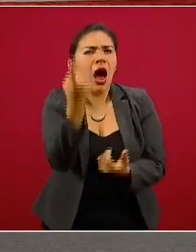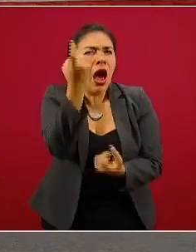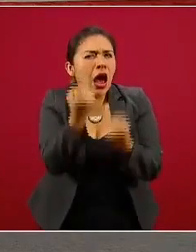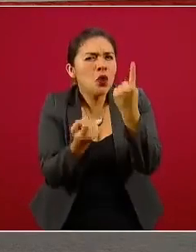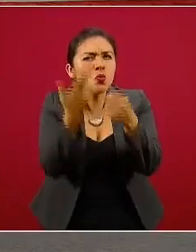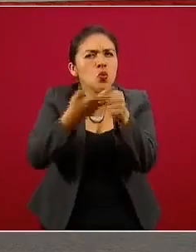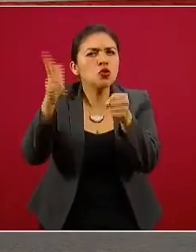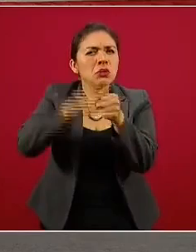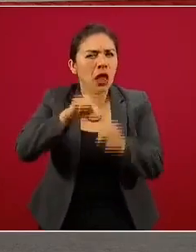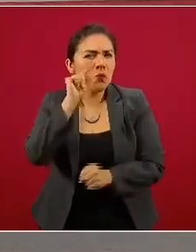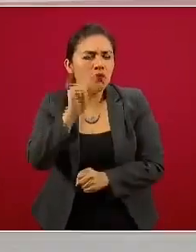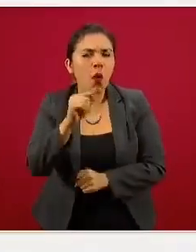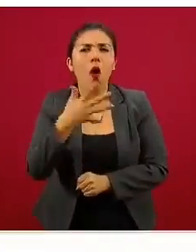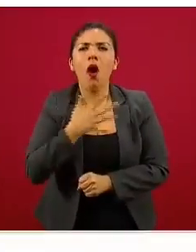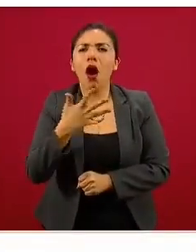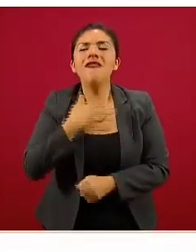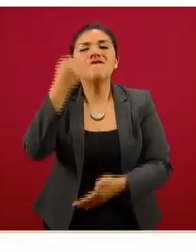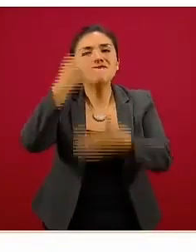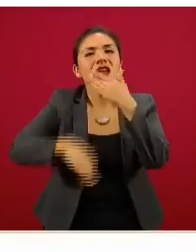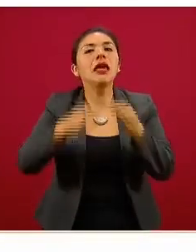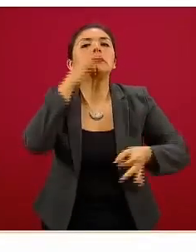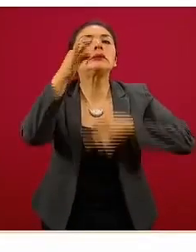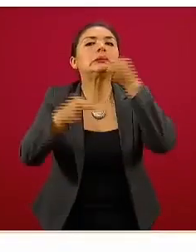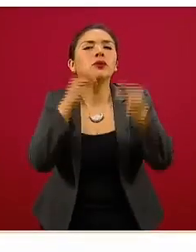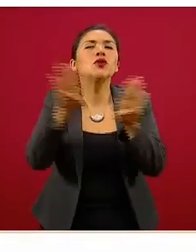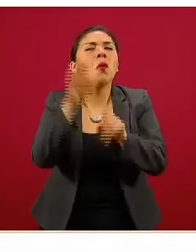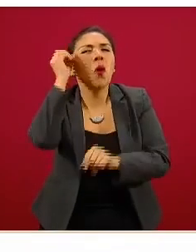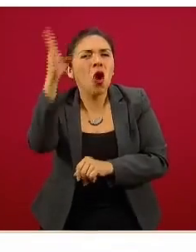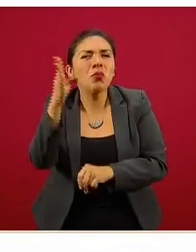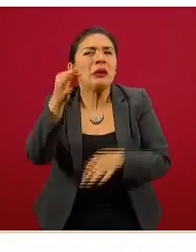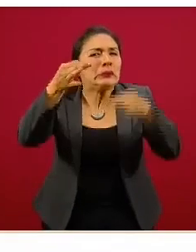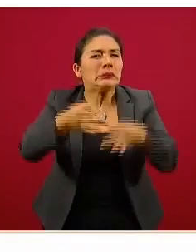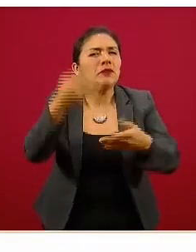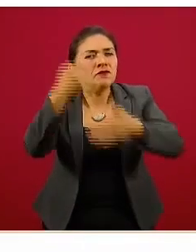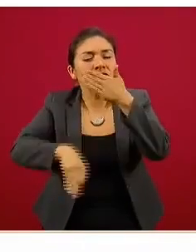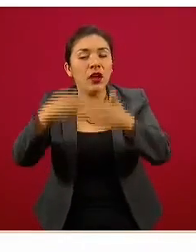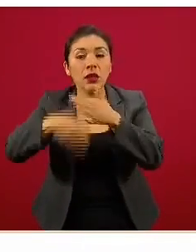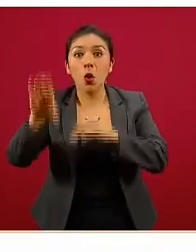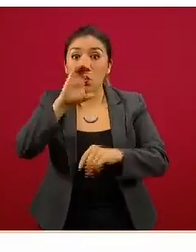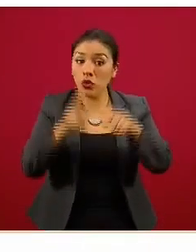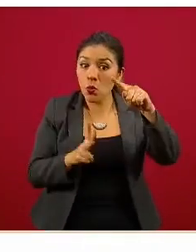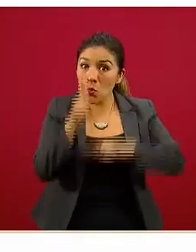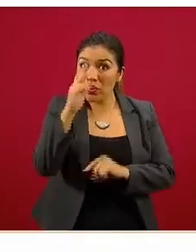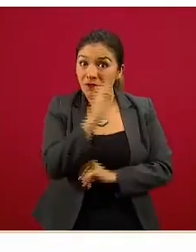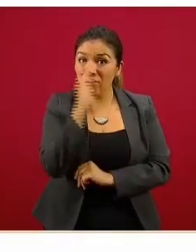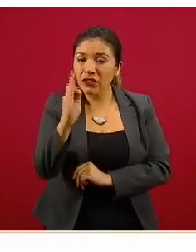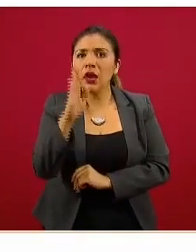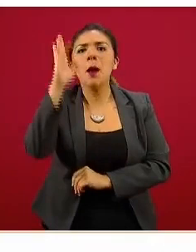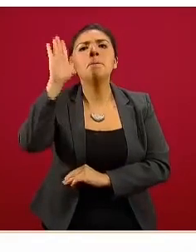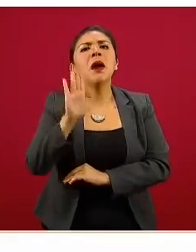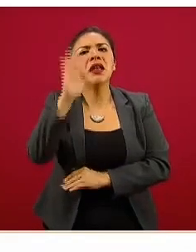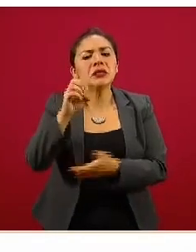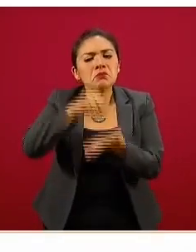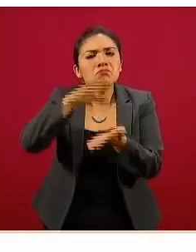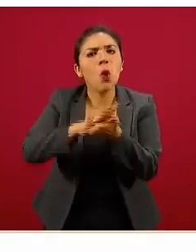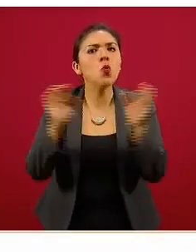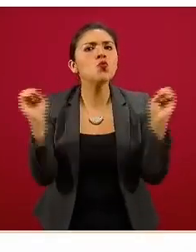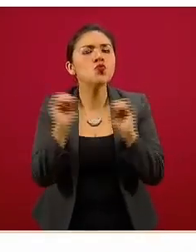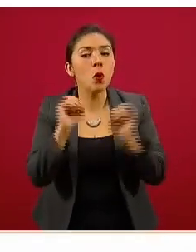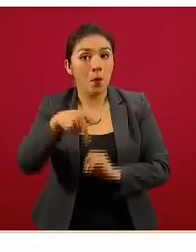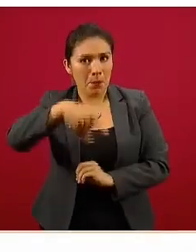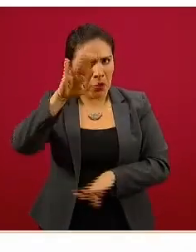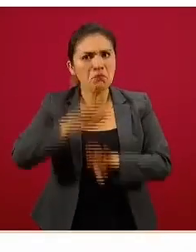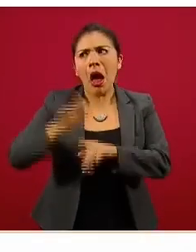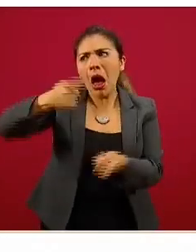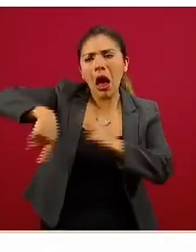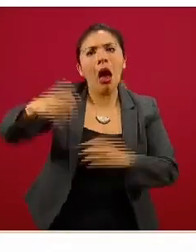pocos hospitales quedan sin notificar oportunamente y entonces al momento del corte aparecen como que no están registrados. Pero la gran mayoría